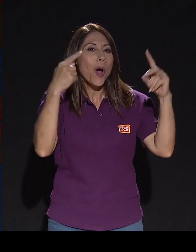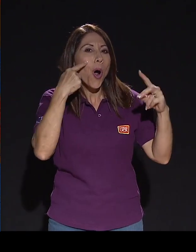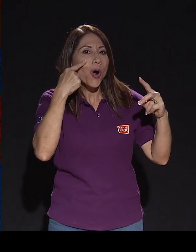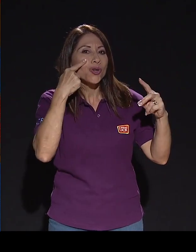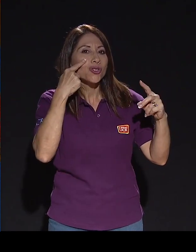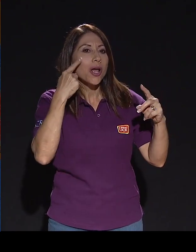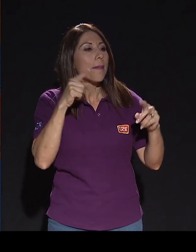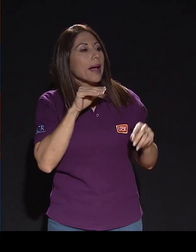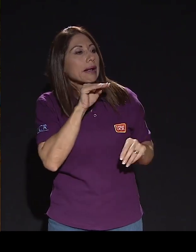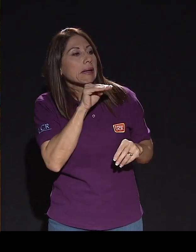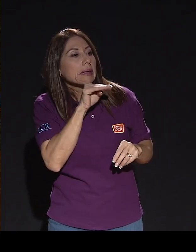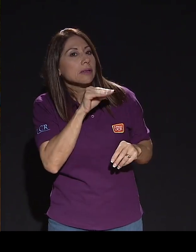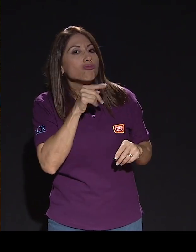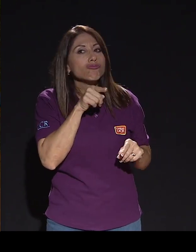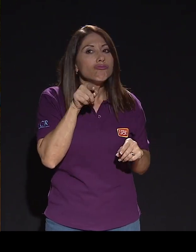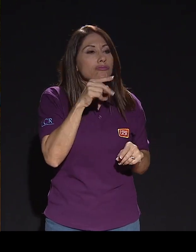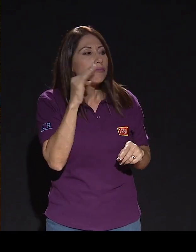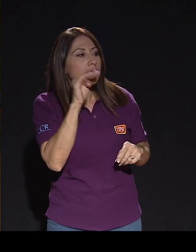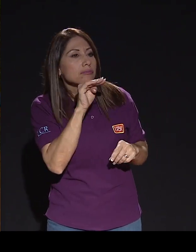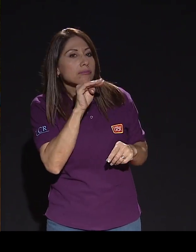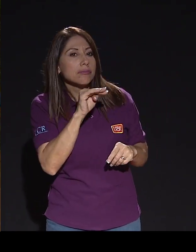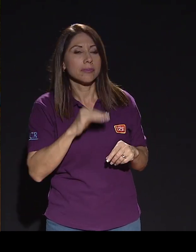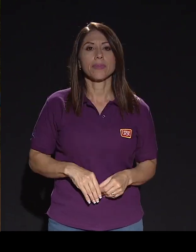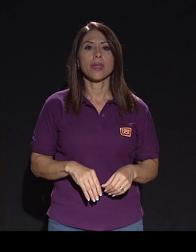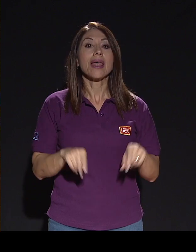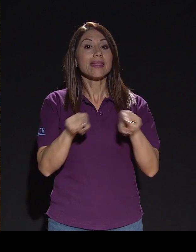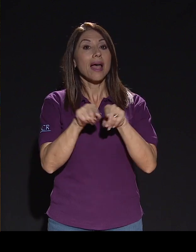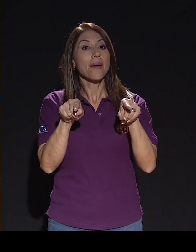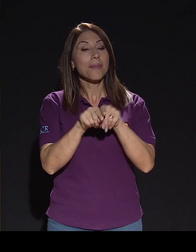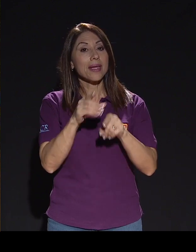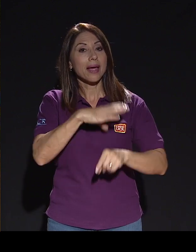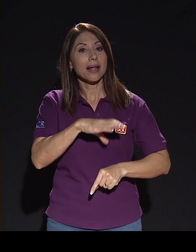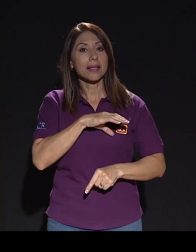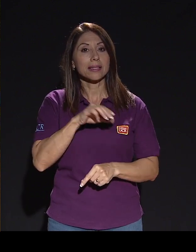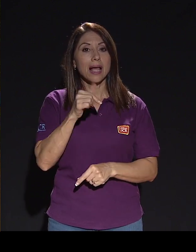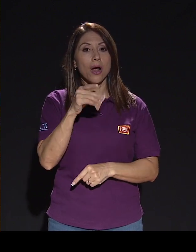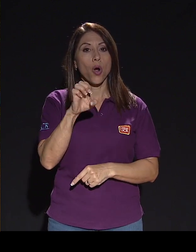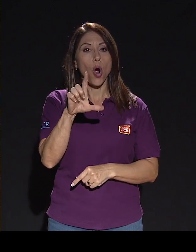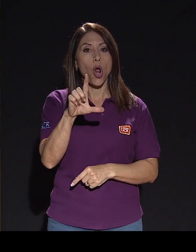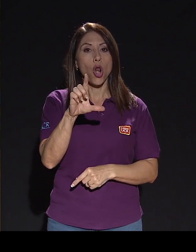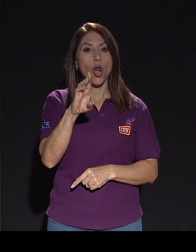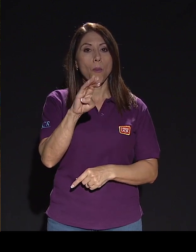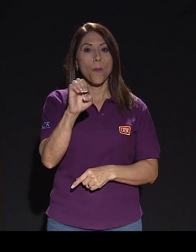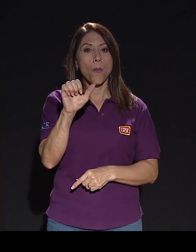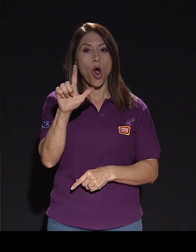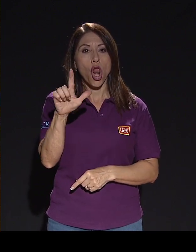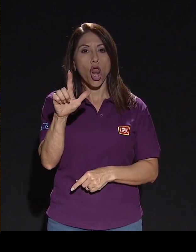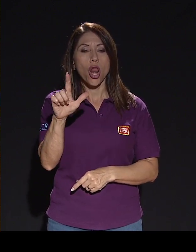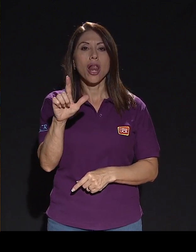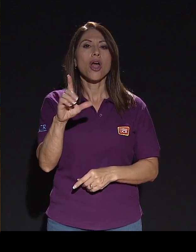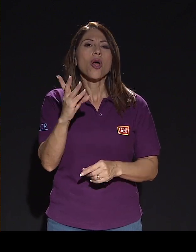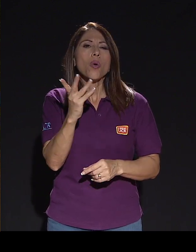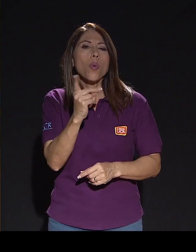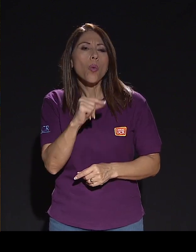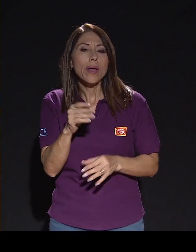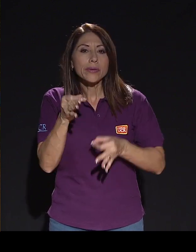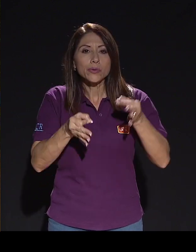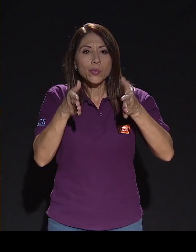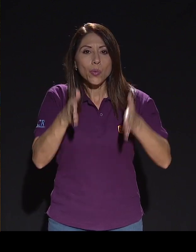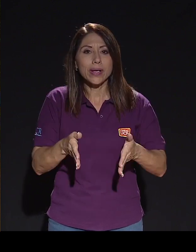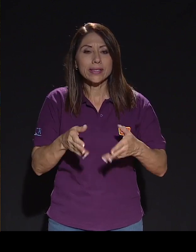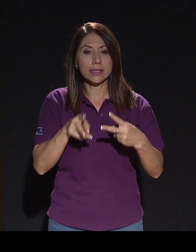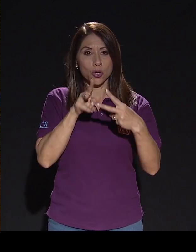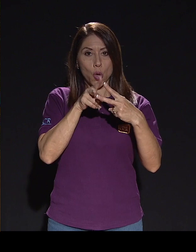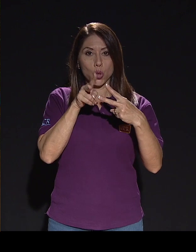Otra característica del goalball es la cantidad de jueces, son dos jueces principales,